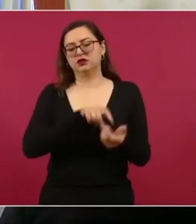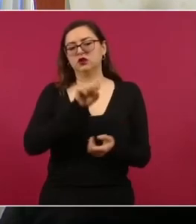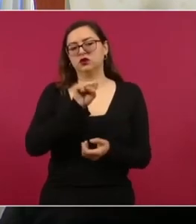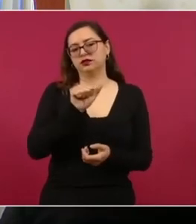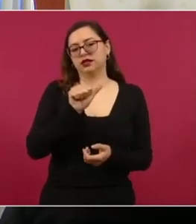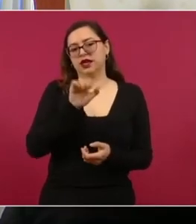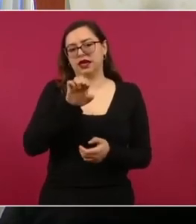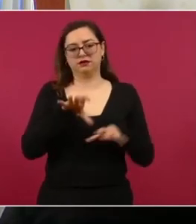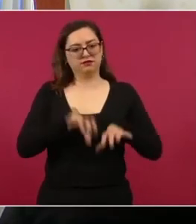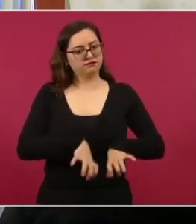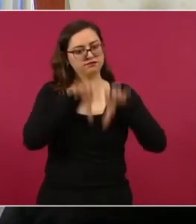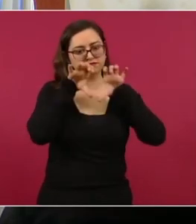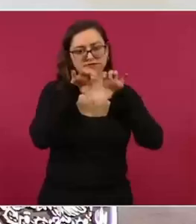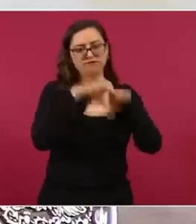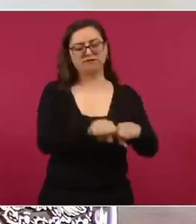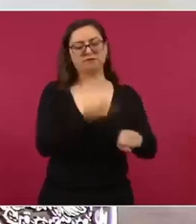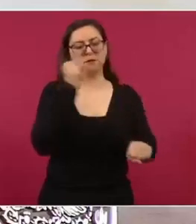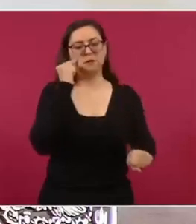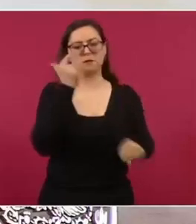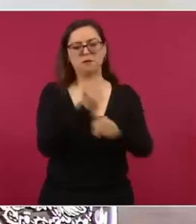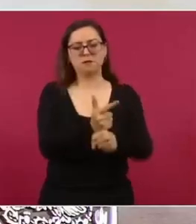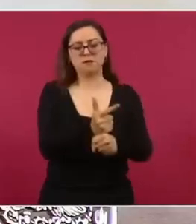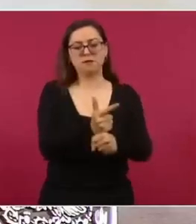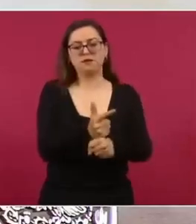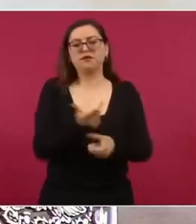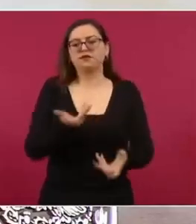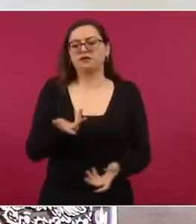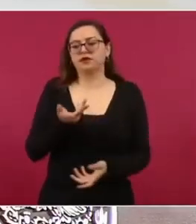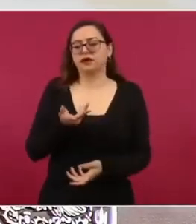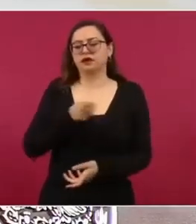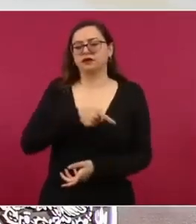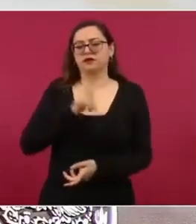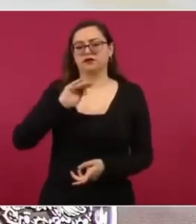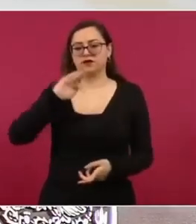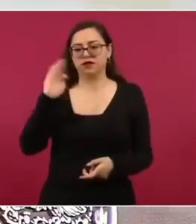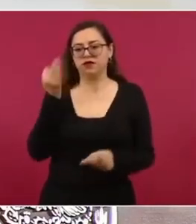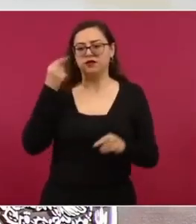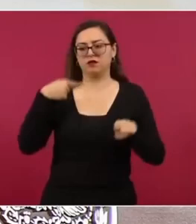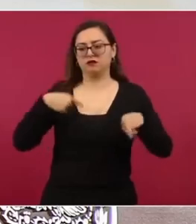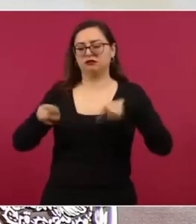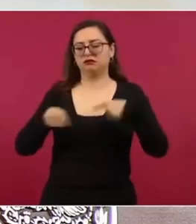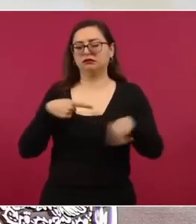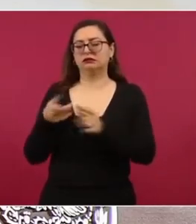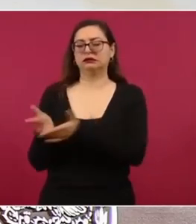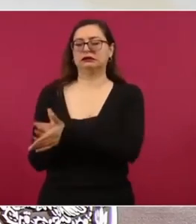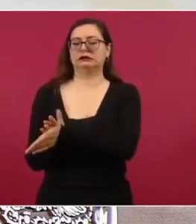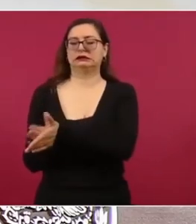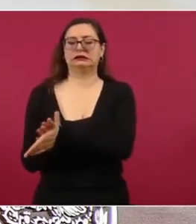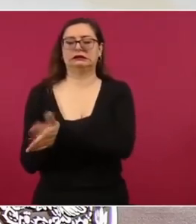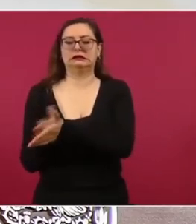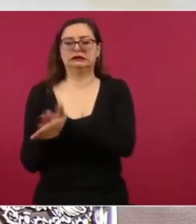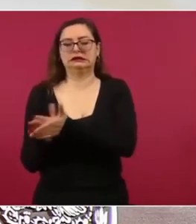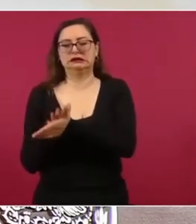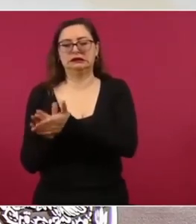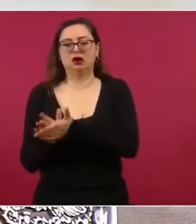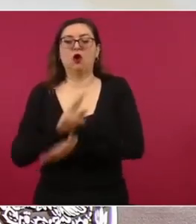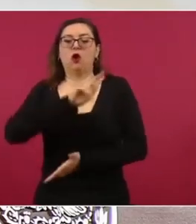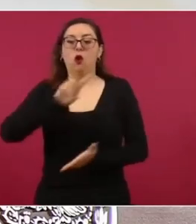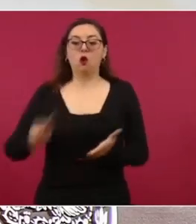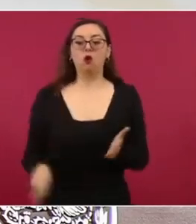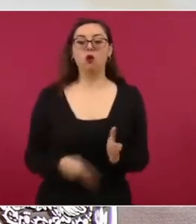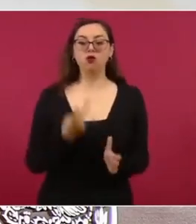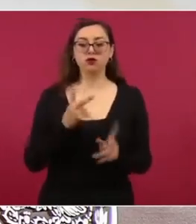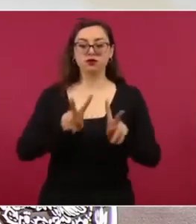la Federación Mexicana la desbloquea y se la vende en el 2016, o